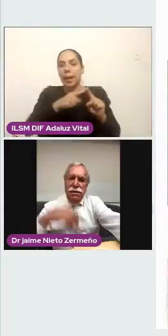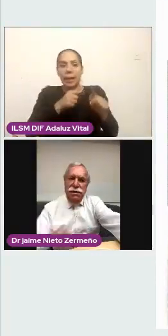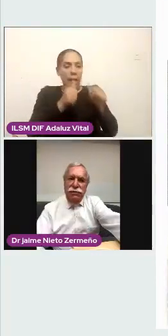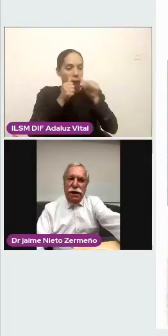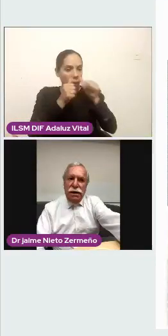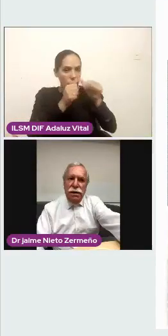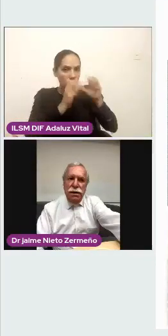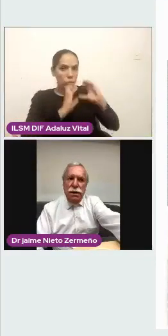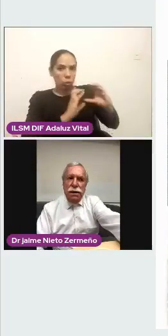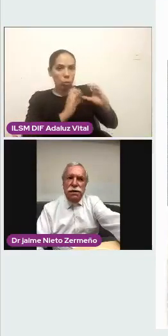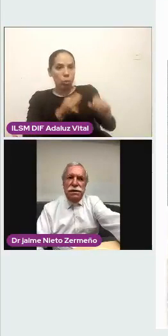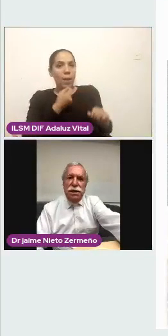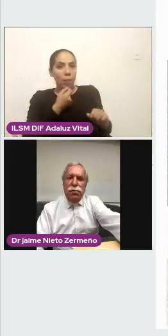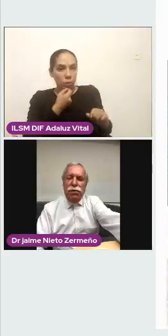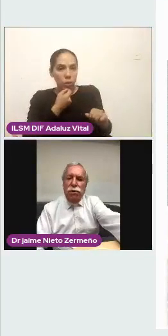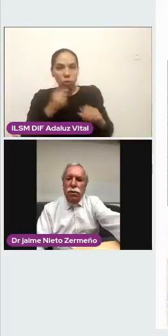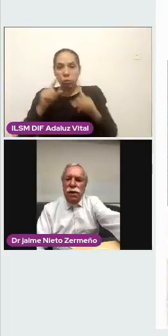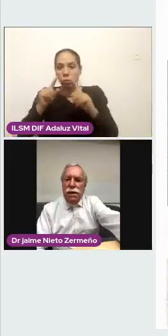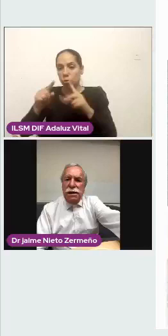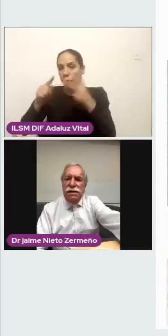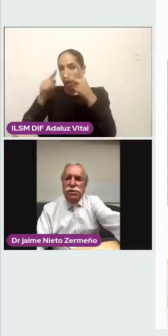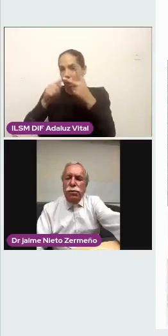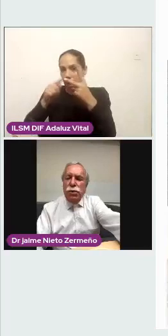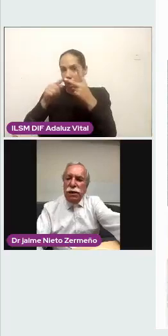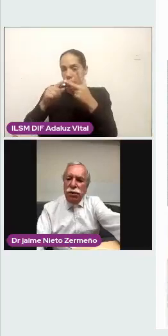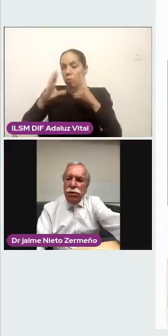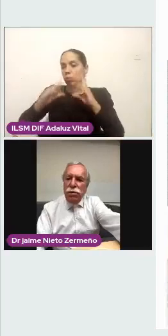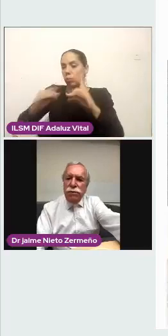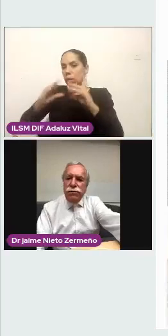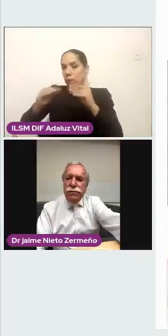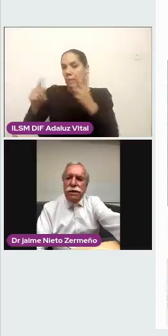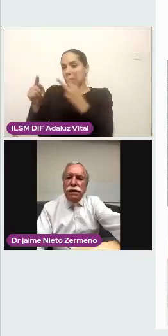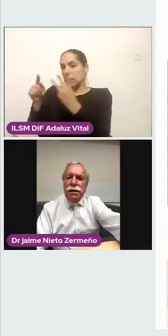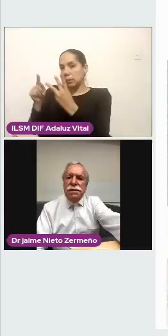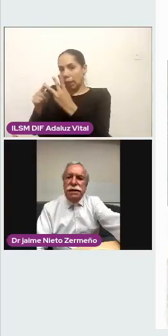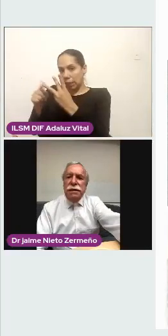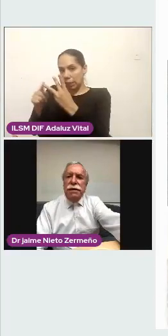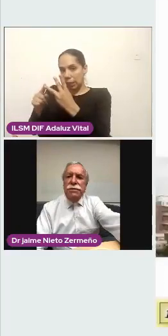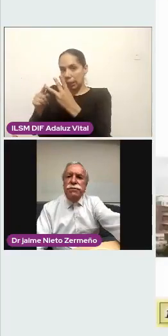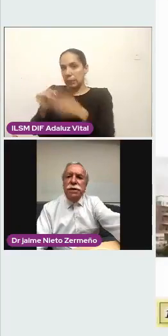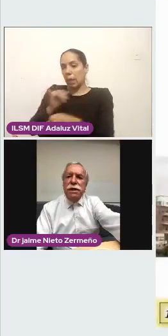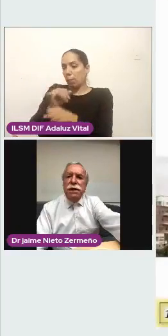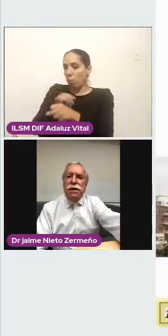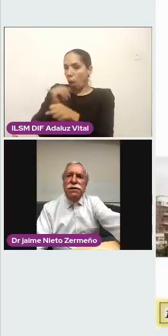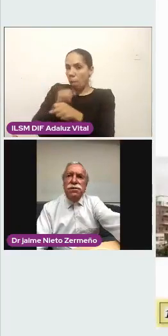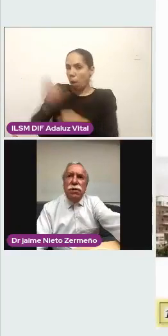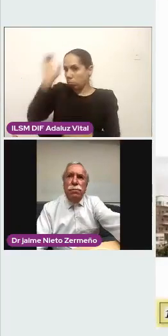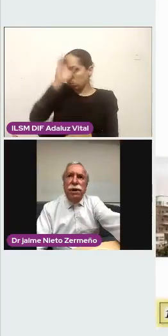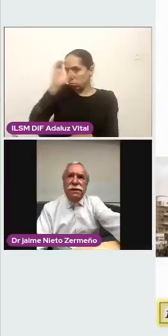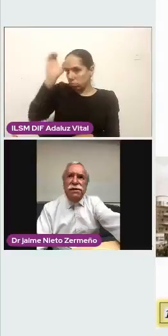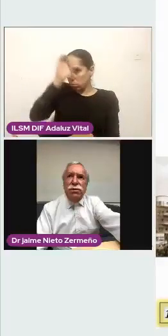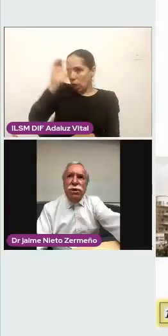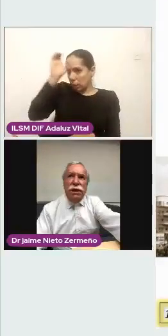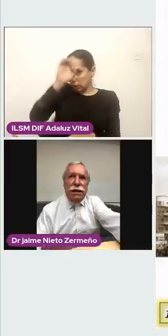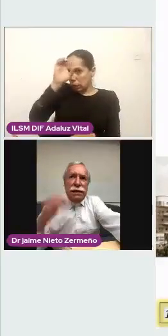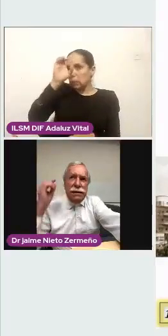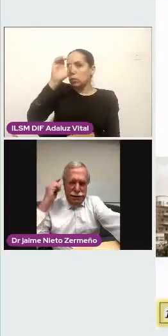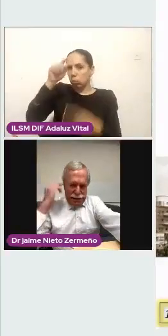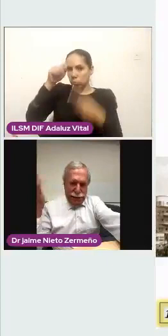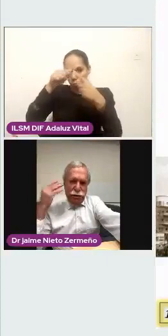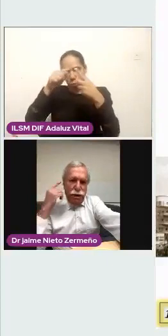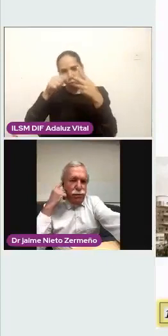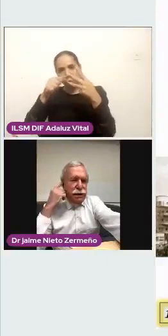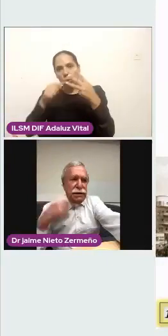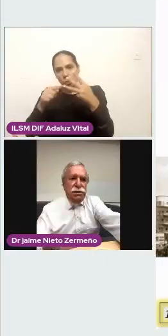científica. ¿A qué sigue, por favor? Este es un poquito, la siguiente, esta es una parte histórica,